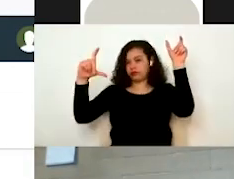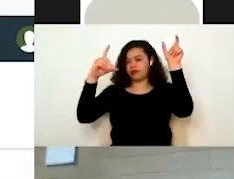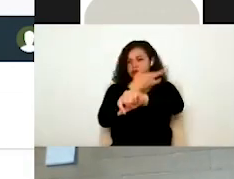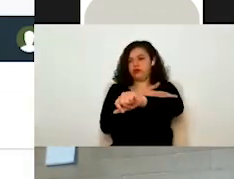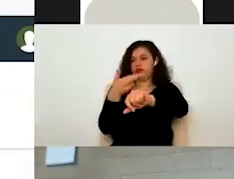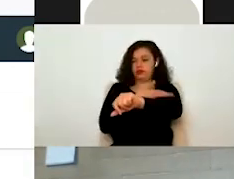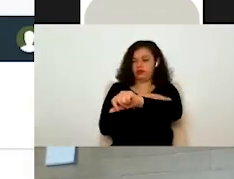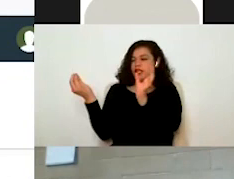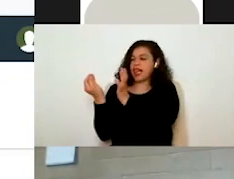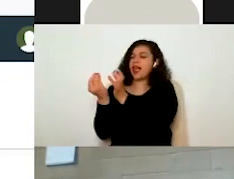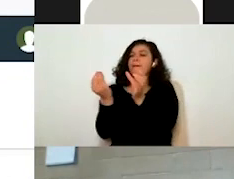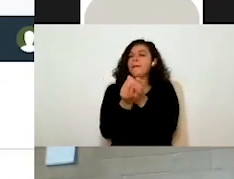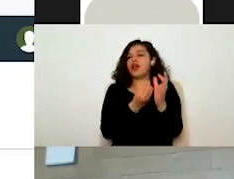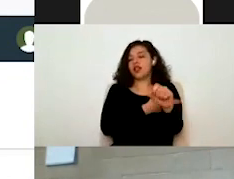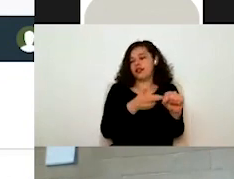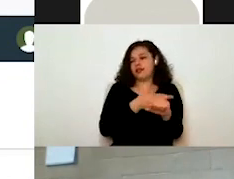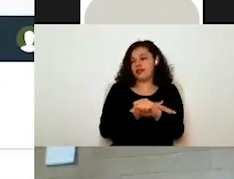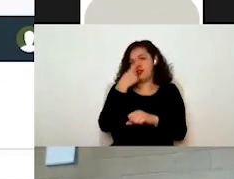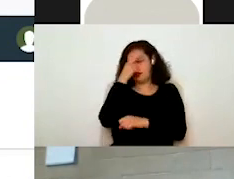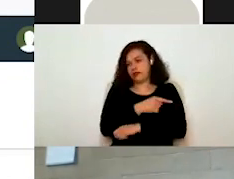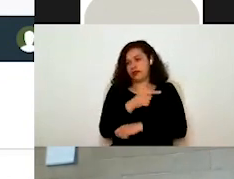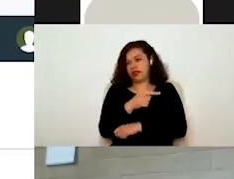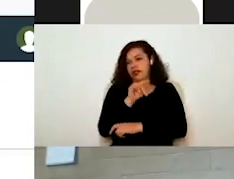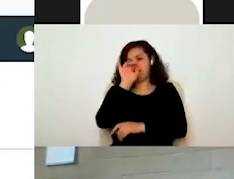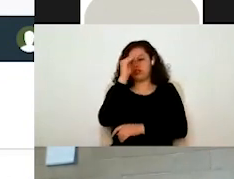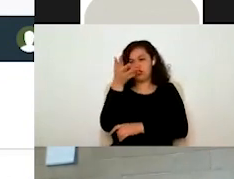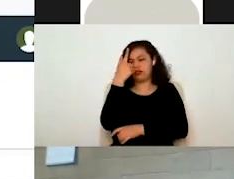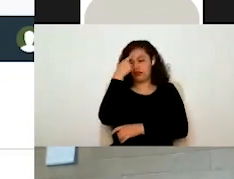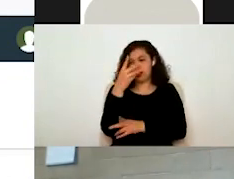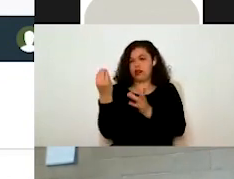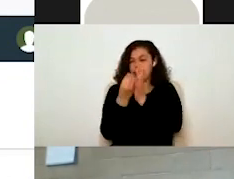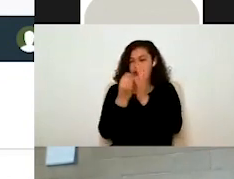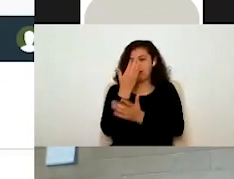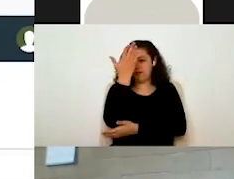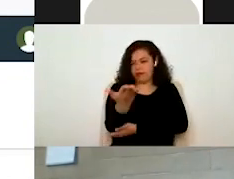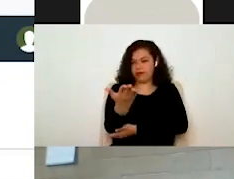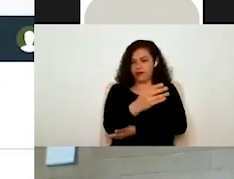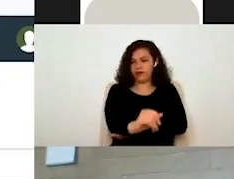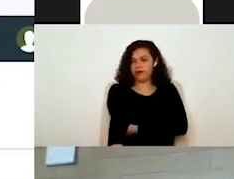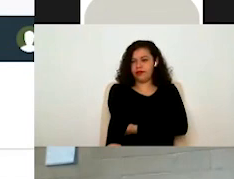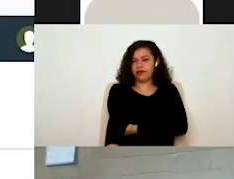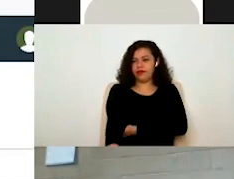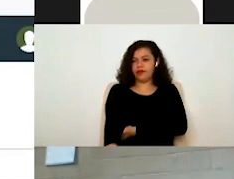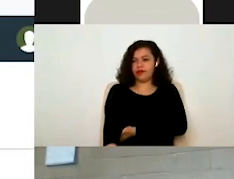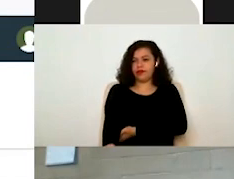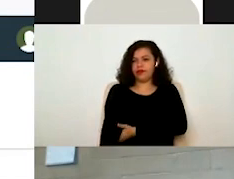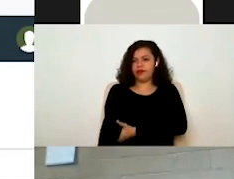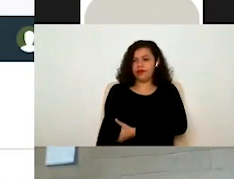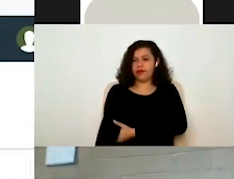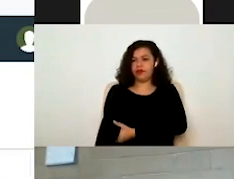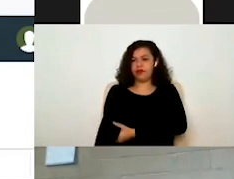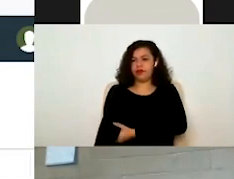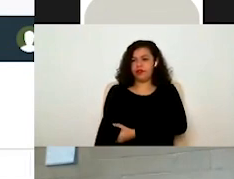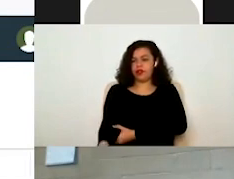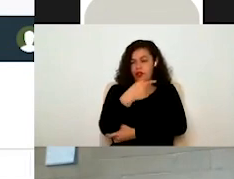hay alguno que se llama solicitud de contraseñas adicionales. Aquí está, solicitud de contraseñas adicionales. Aquí yo lo que tendría que hacer es